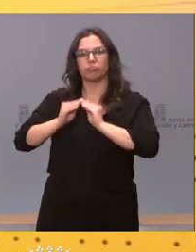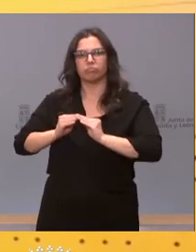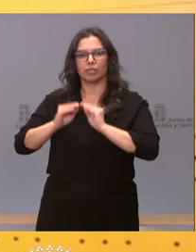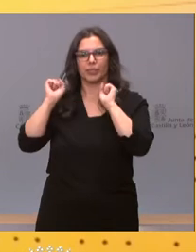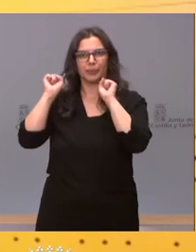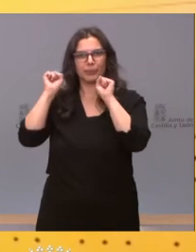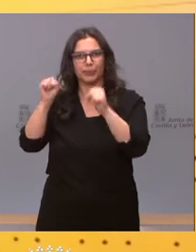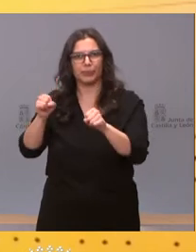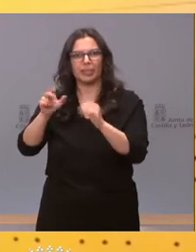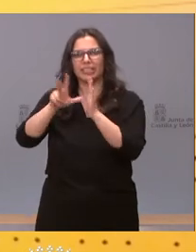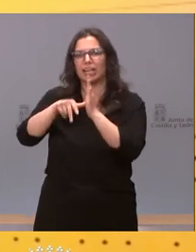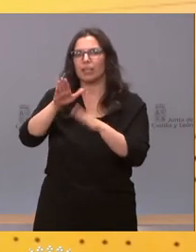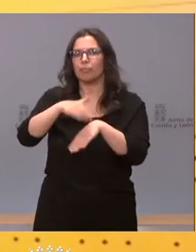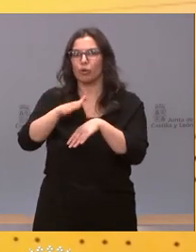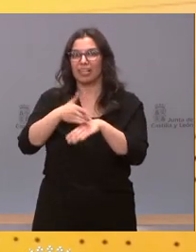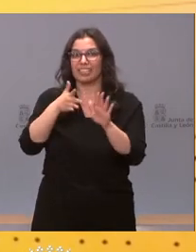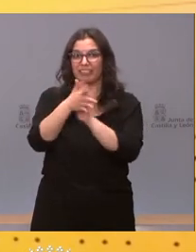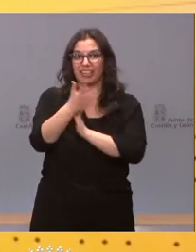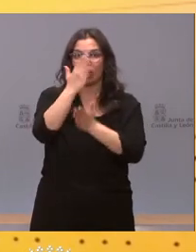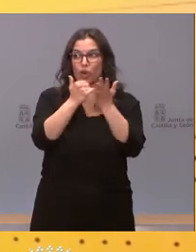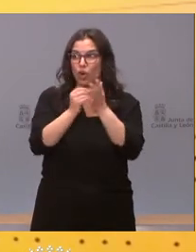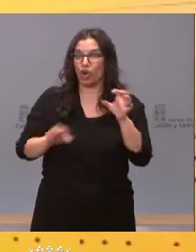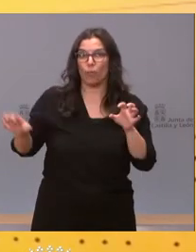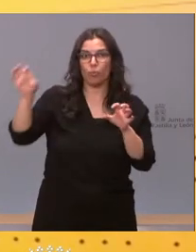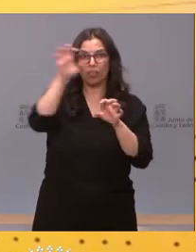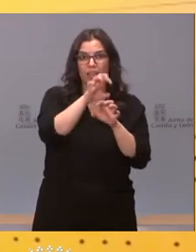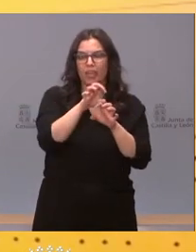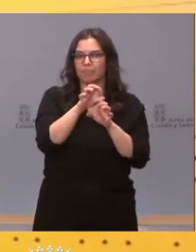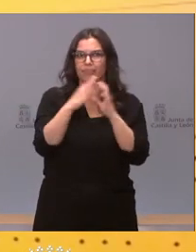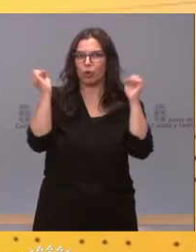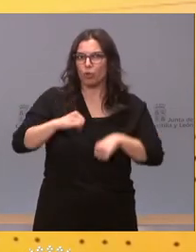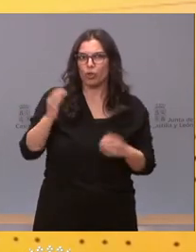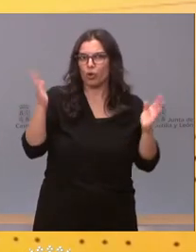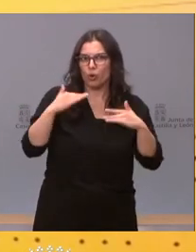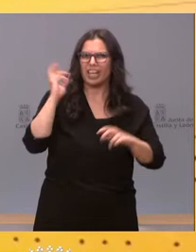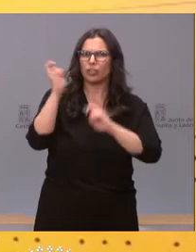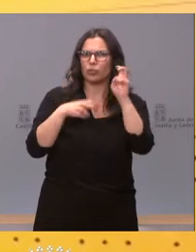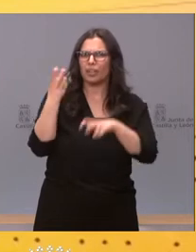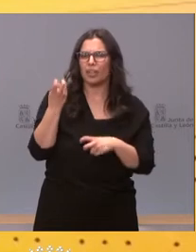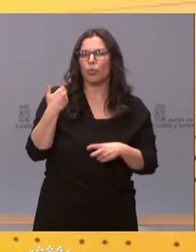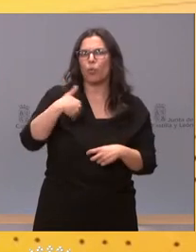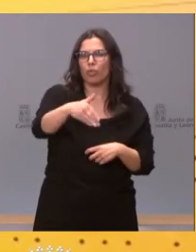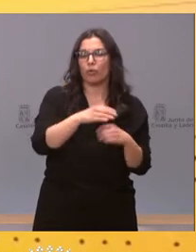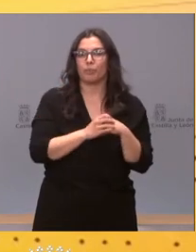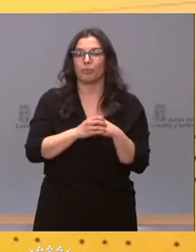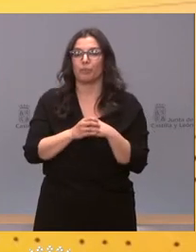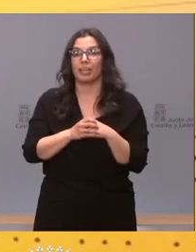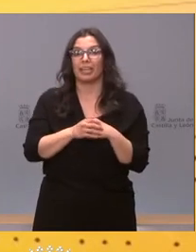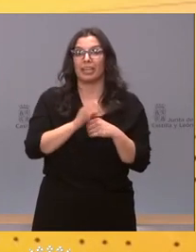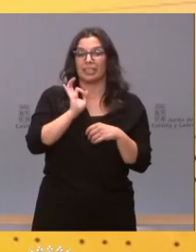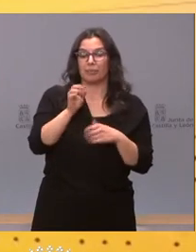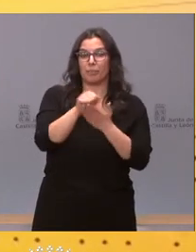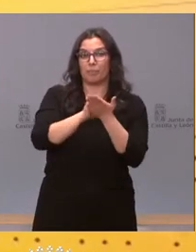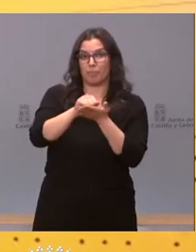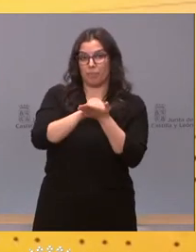consenso por parte de las comunidades autónomas, ¿cuándo se va a conocer esa actualización? Y si es cierto que en ese borrador